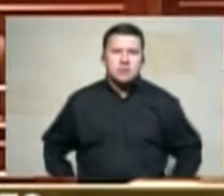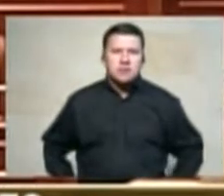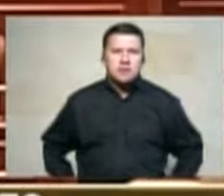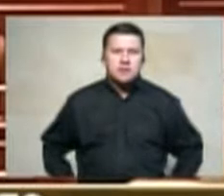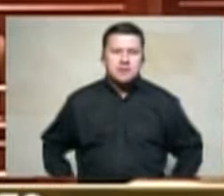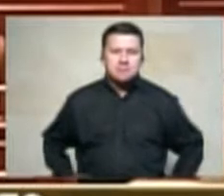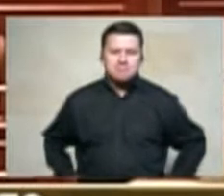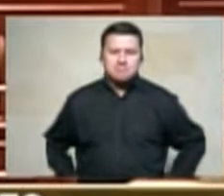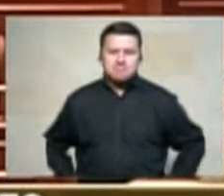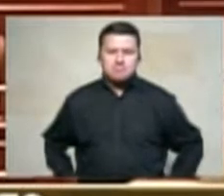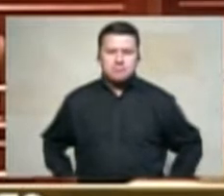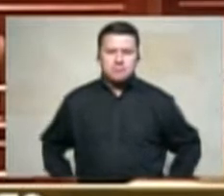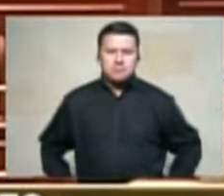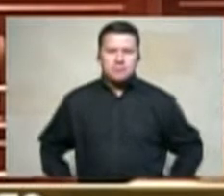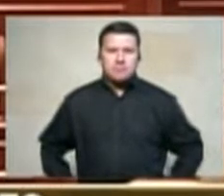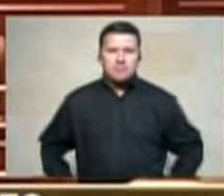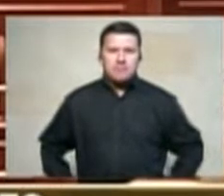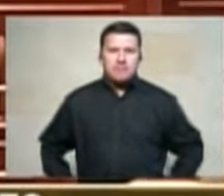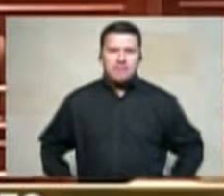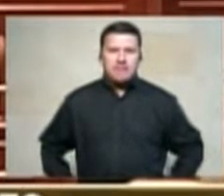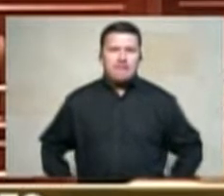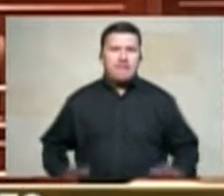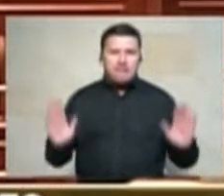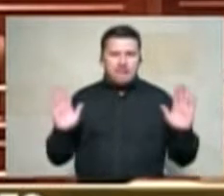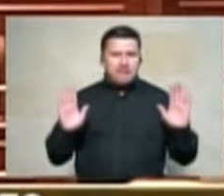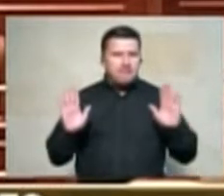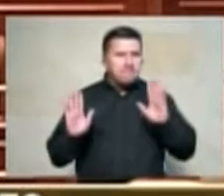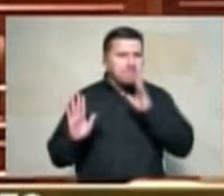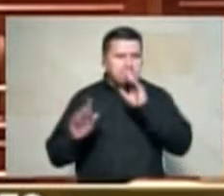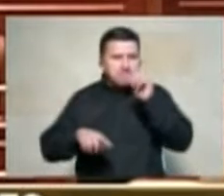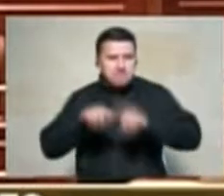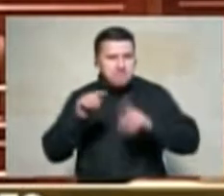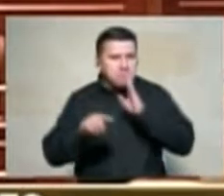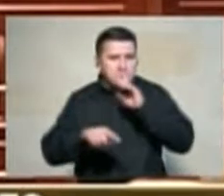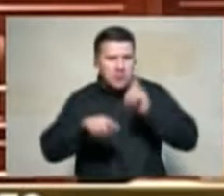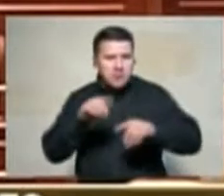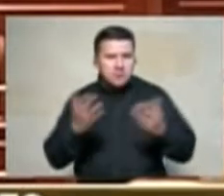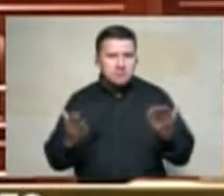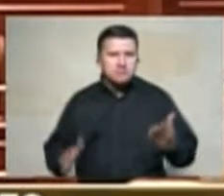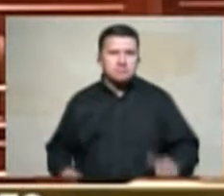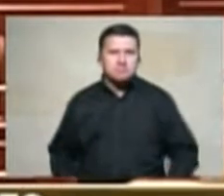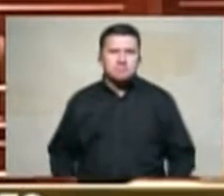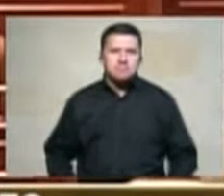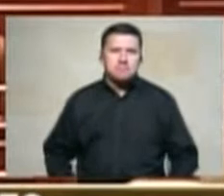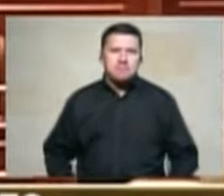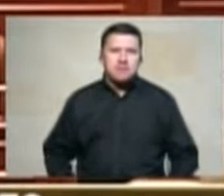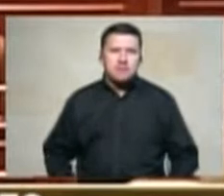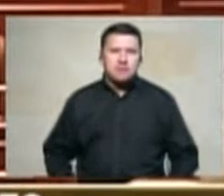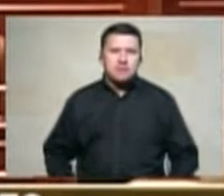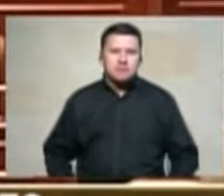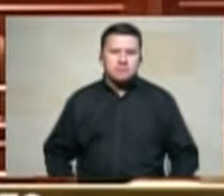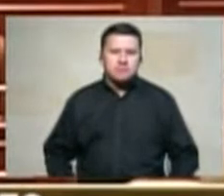parece que no le sirve su micrófono representante podría ponerse la curul de al lado y